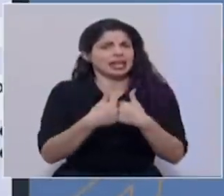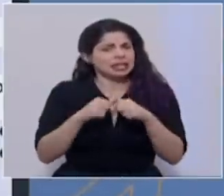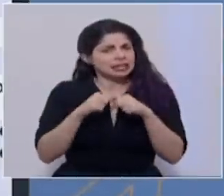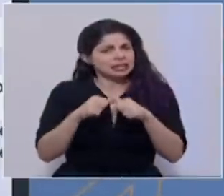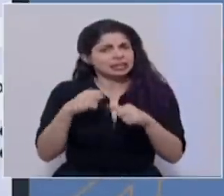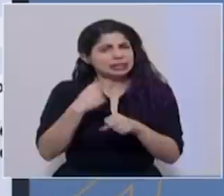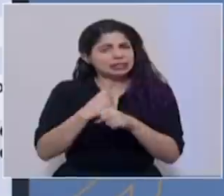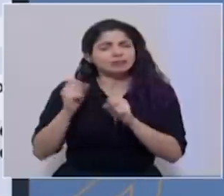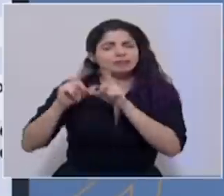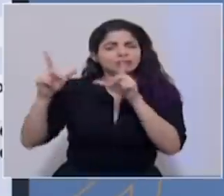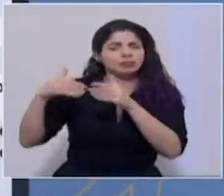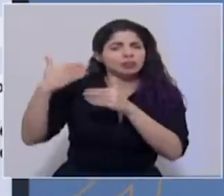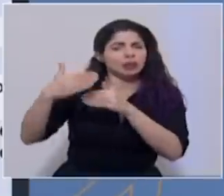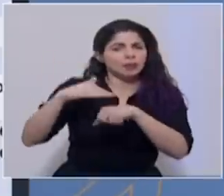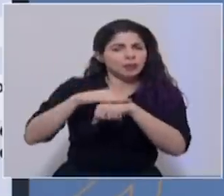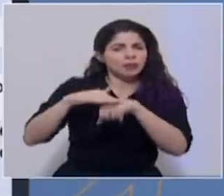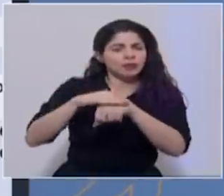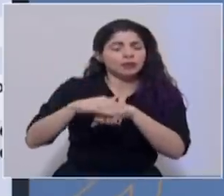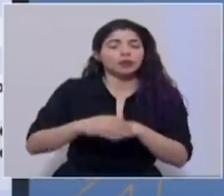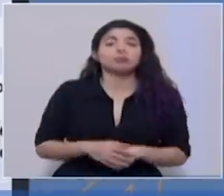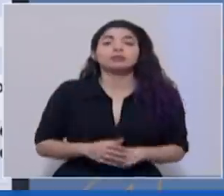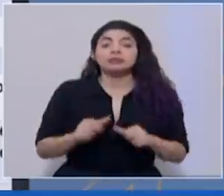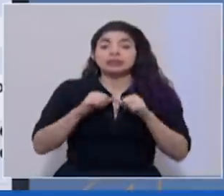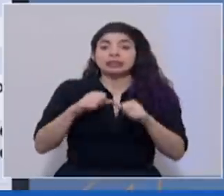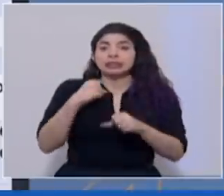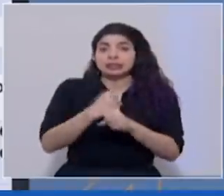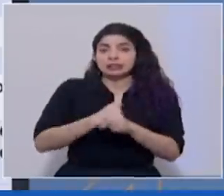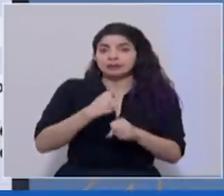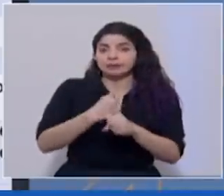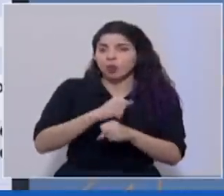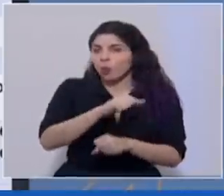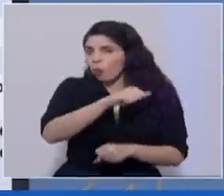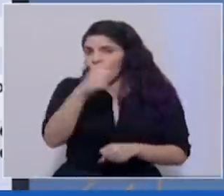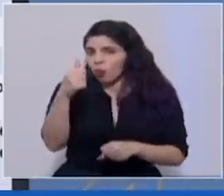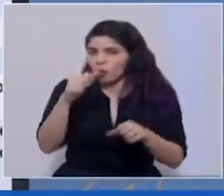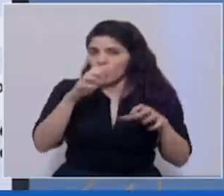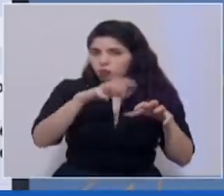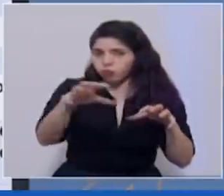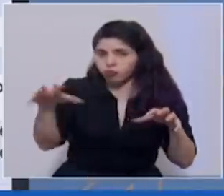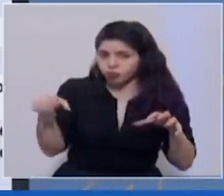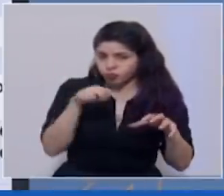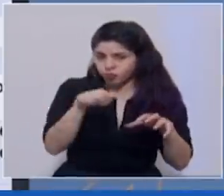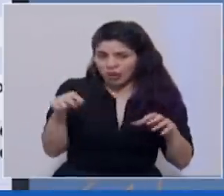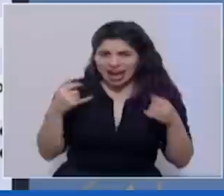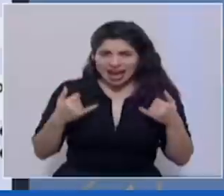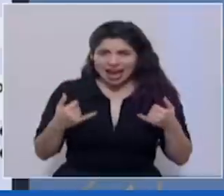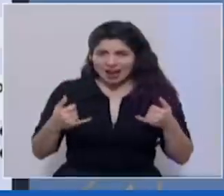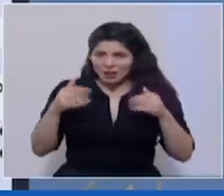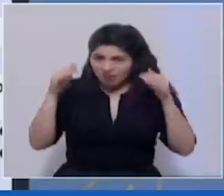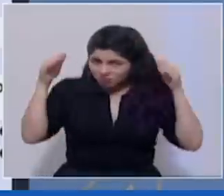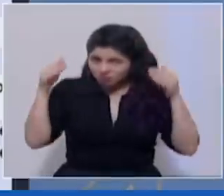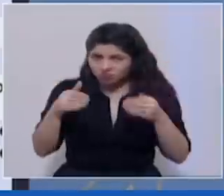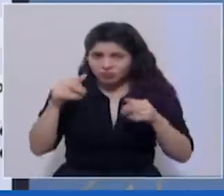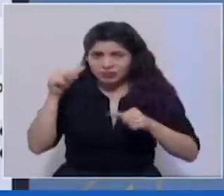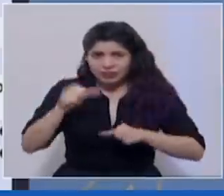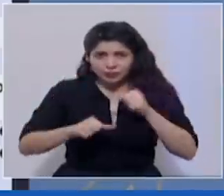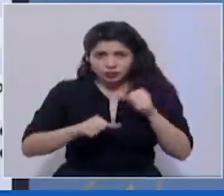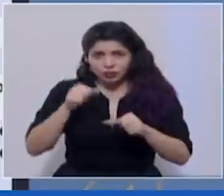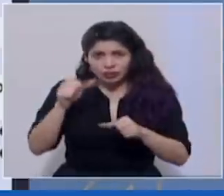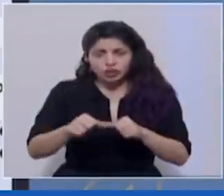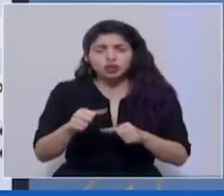siguiente, por favor, con los siguientes cantones, que es en los que tenemos que enfocar la mayor parte de los esfuerzos